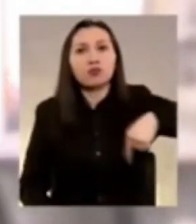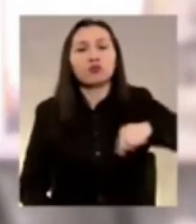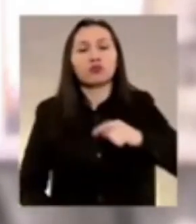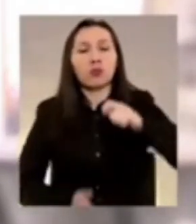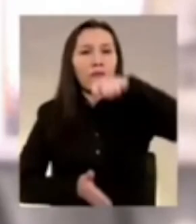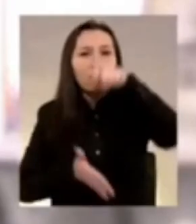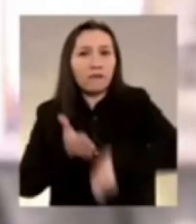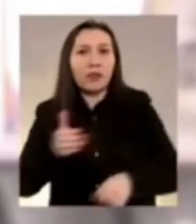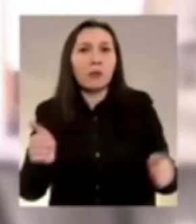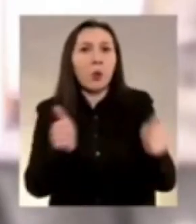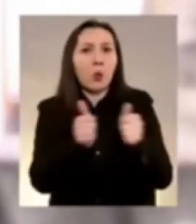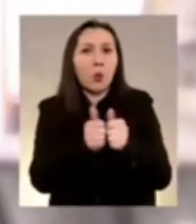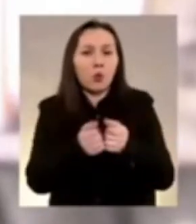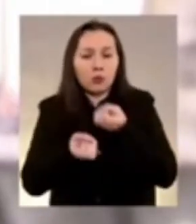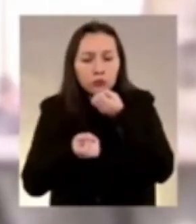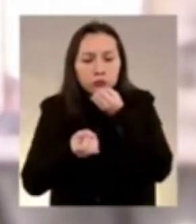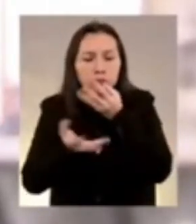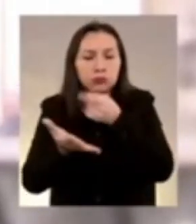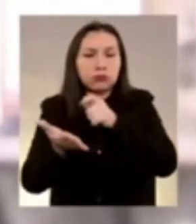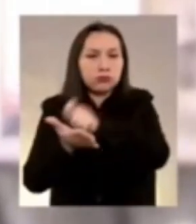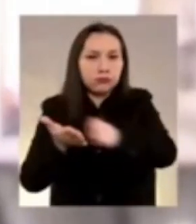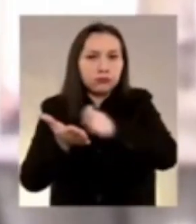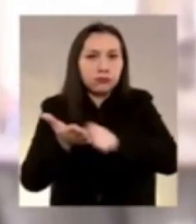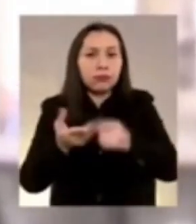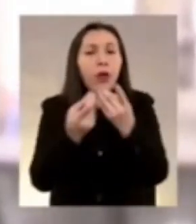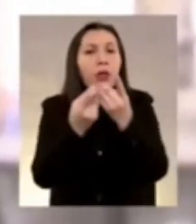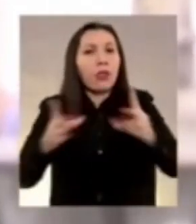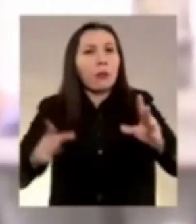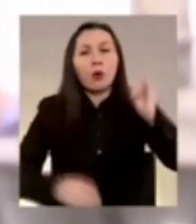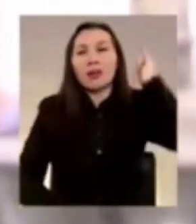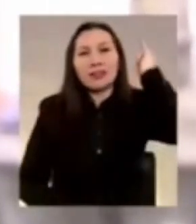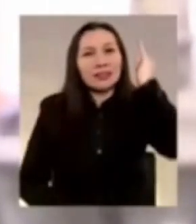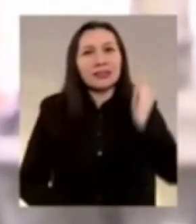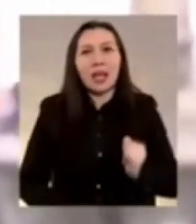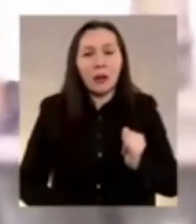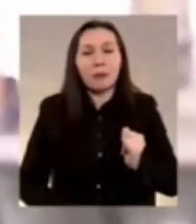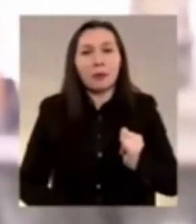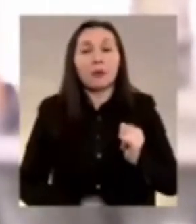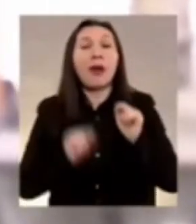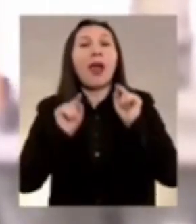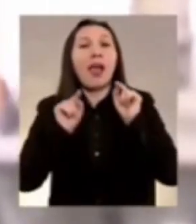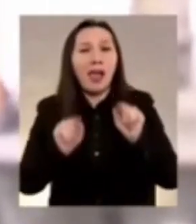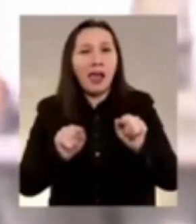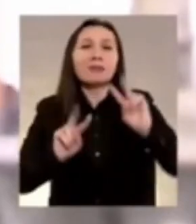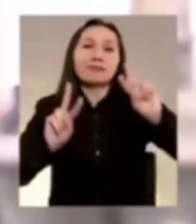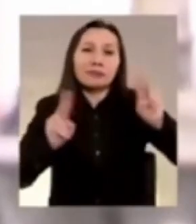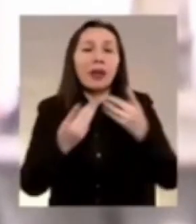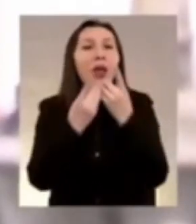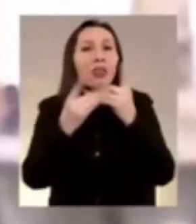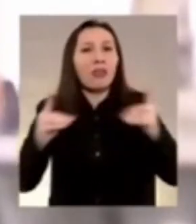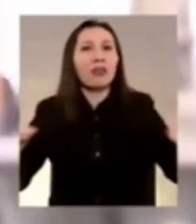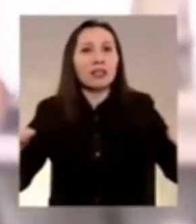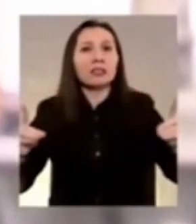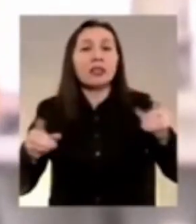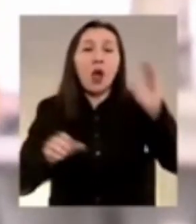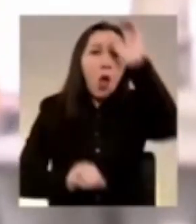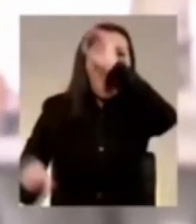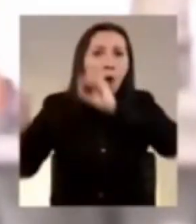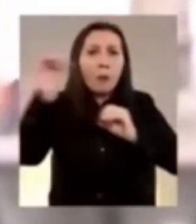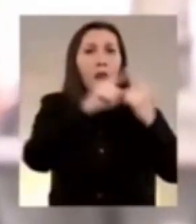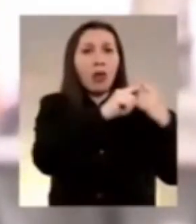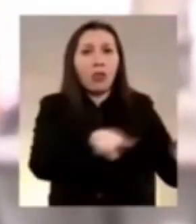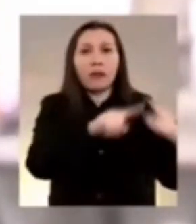firmado juntos el manifiesto por la democracia siempre. Porque esa es la diversidad entre quienes piensan